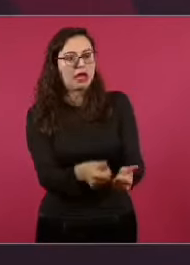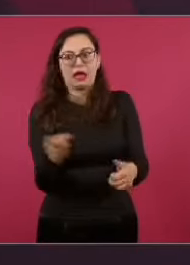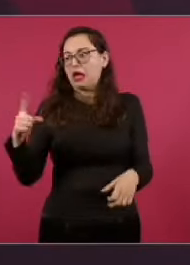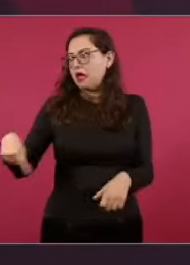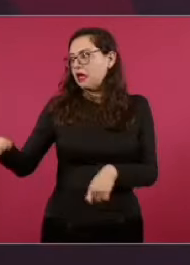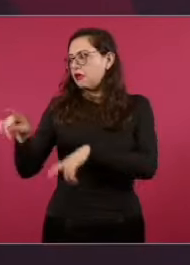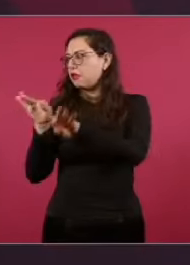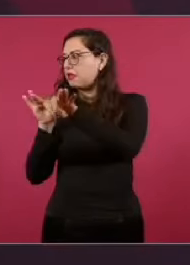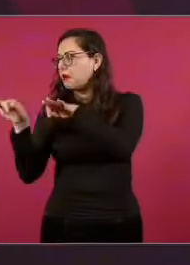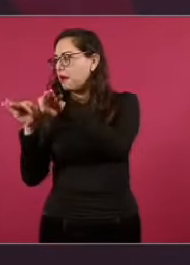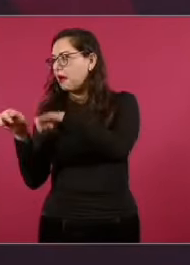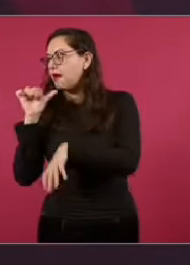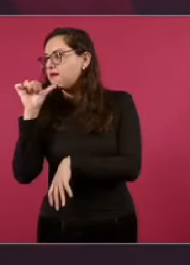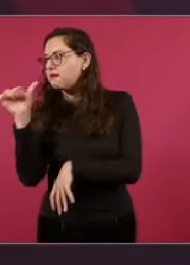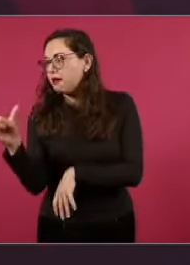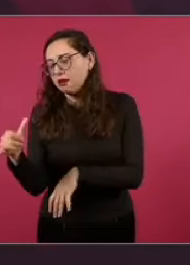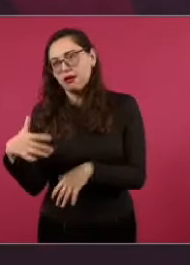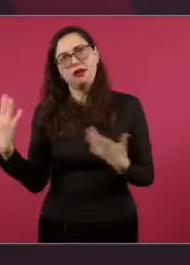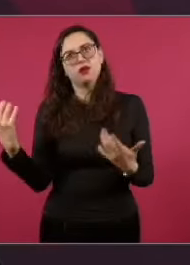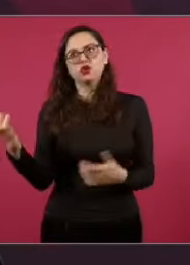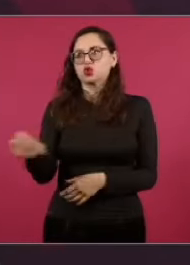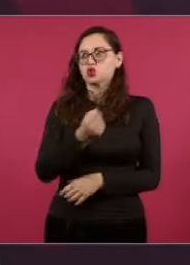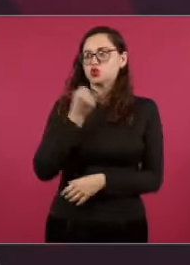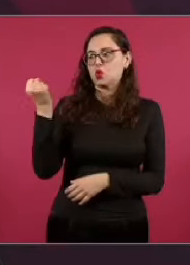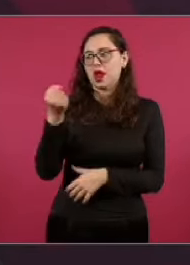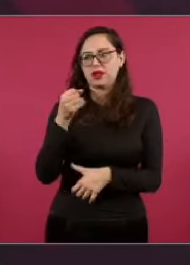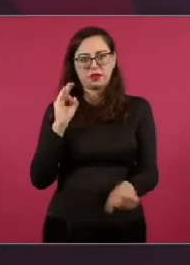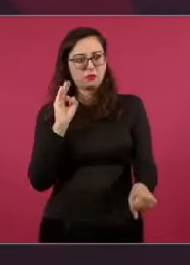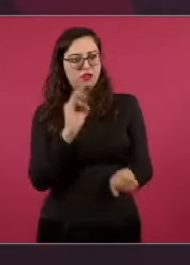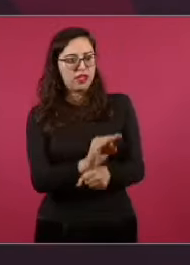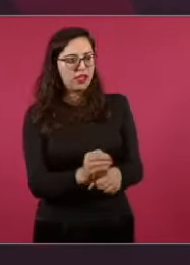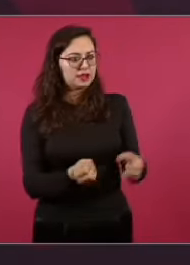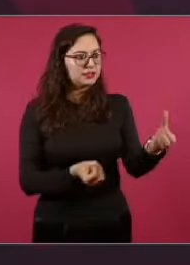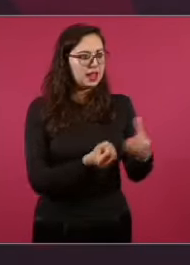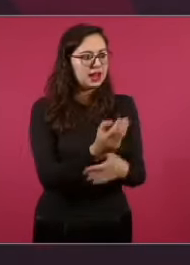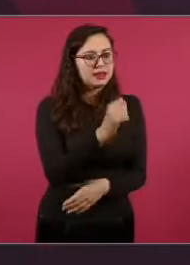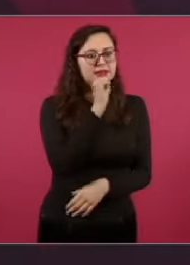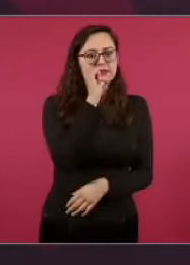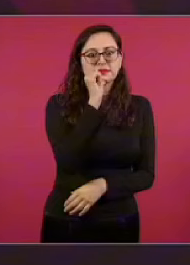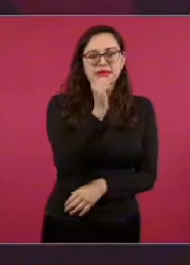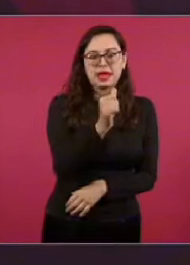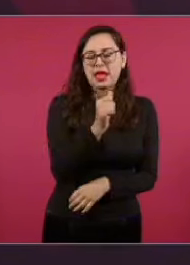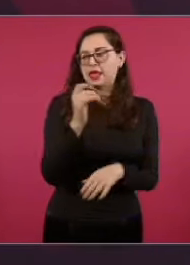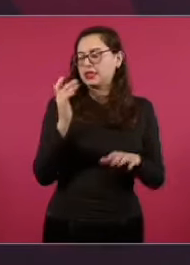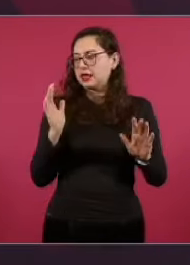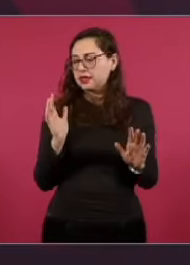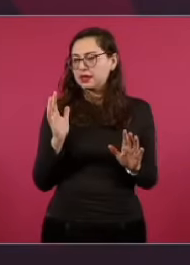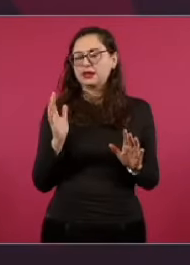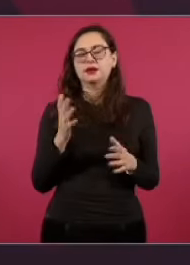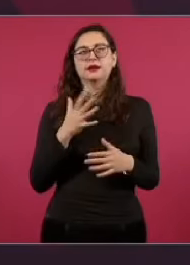no van a seguir protegiendo a delincuentes